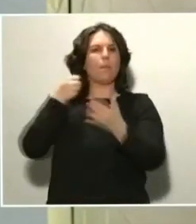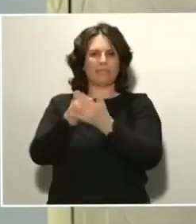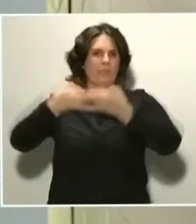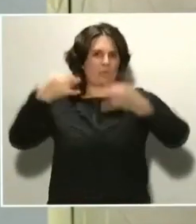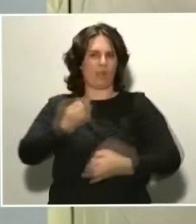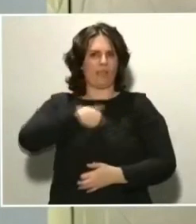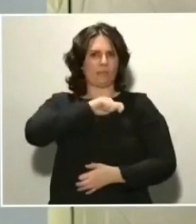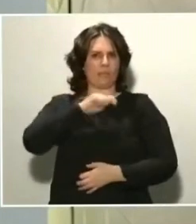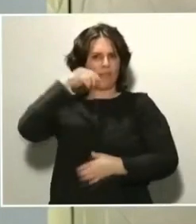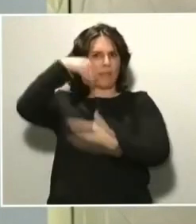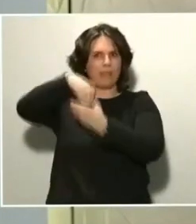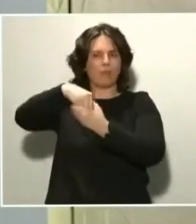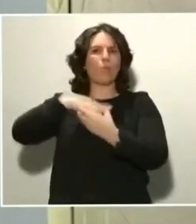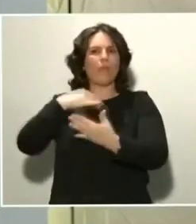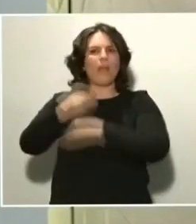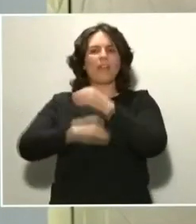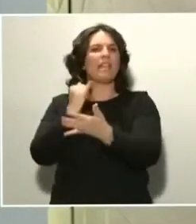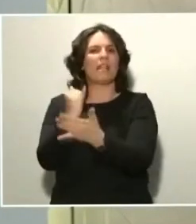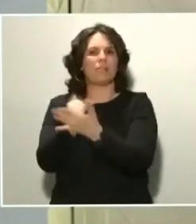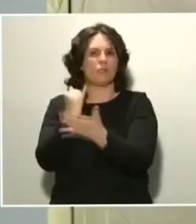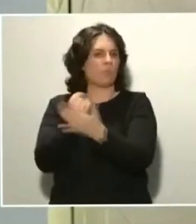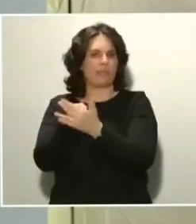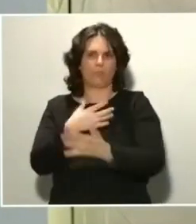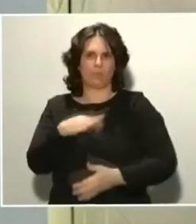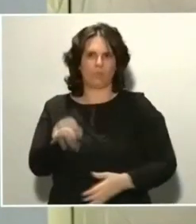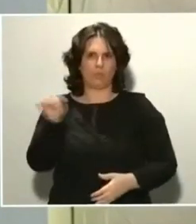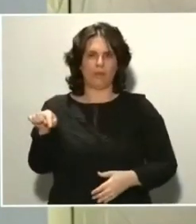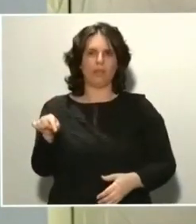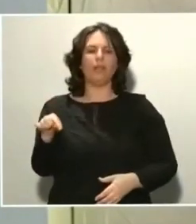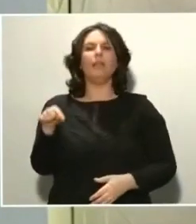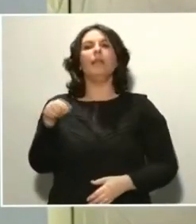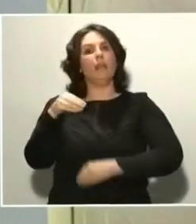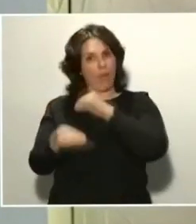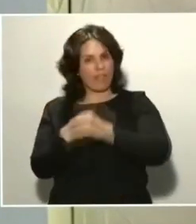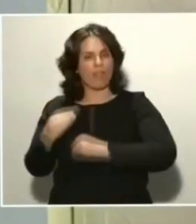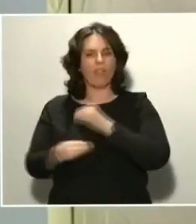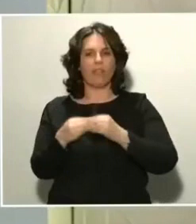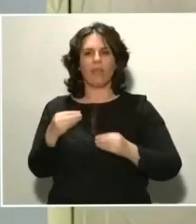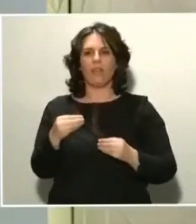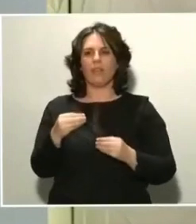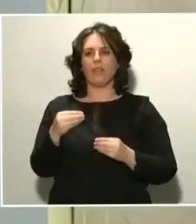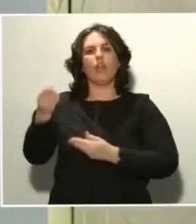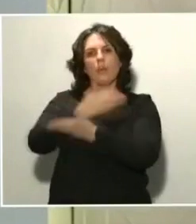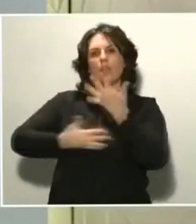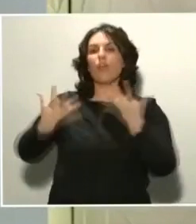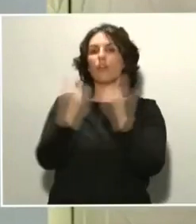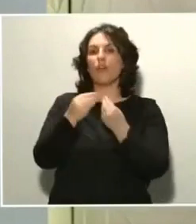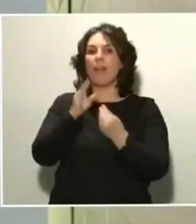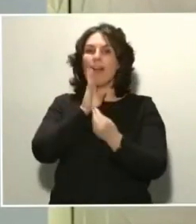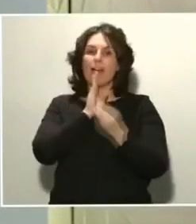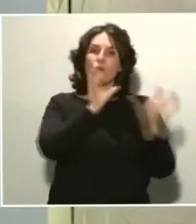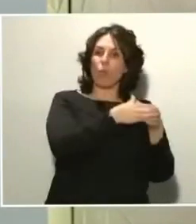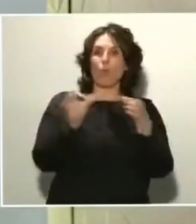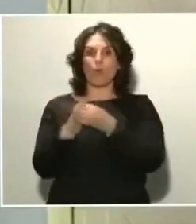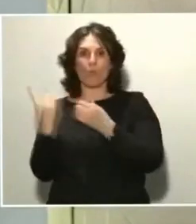todos los ensayos que sean necesarios y está trabajando en colaboración con los anteriores. Por otro